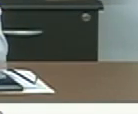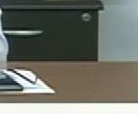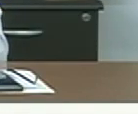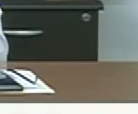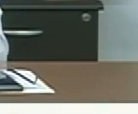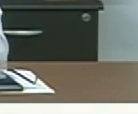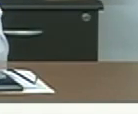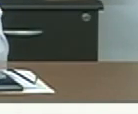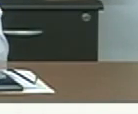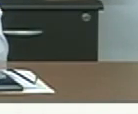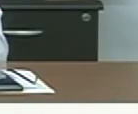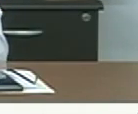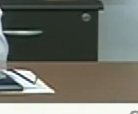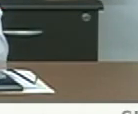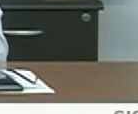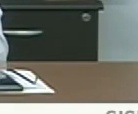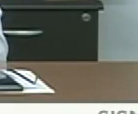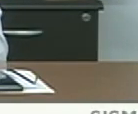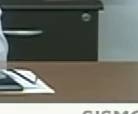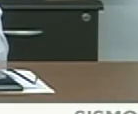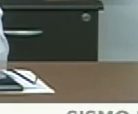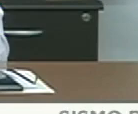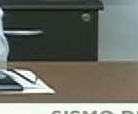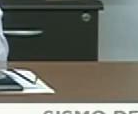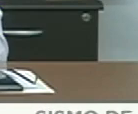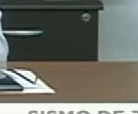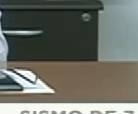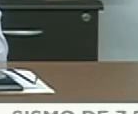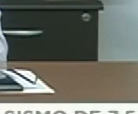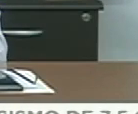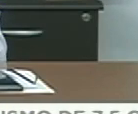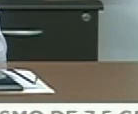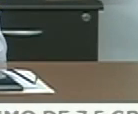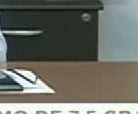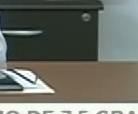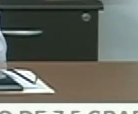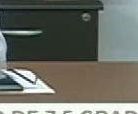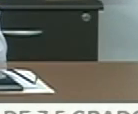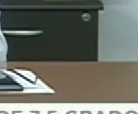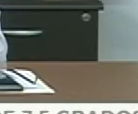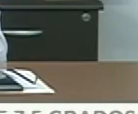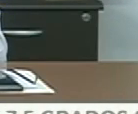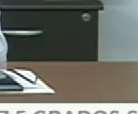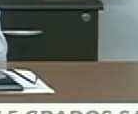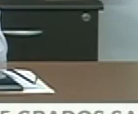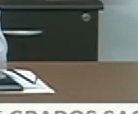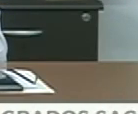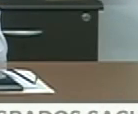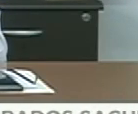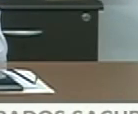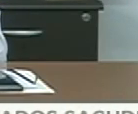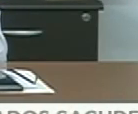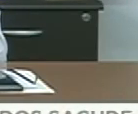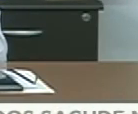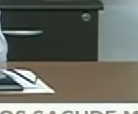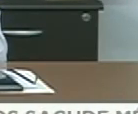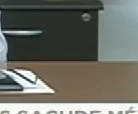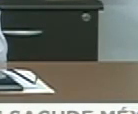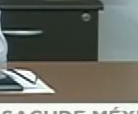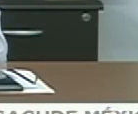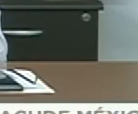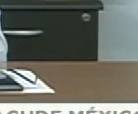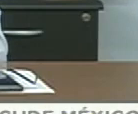4 y 43. Aquí está Escalona con su tapabocas. Cuidándose Escalona. Le dije, tiene que cuidarse.